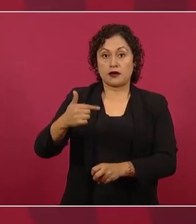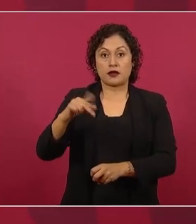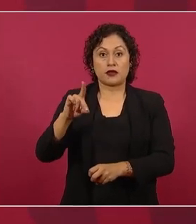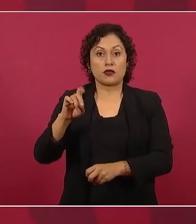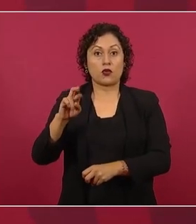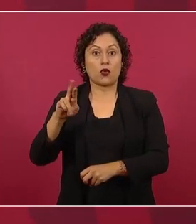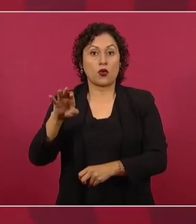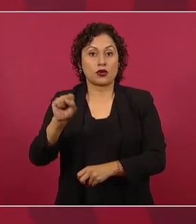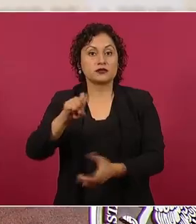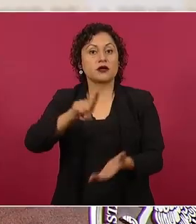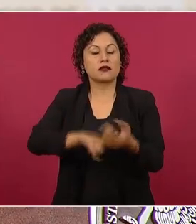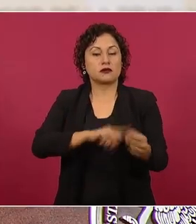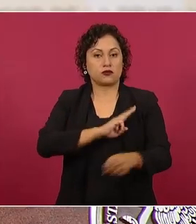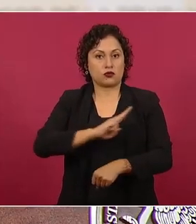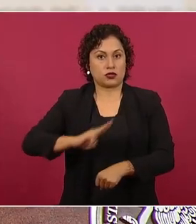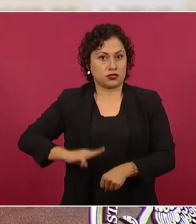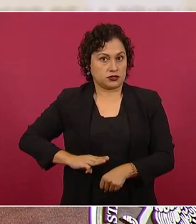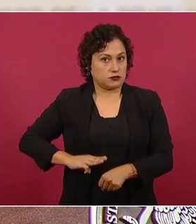municipios.